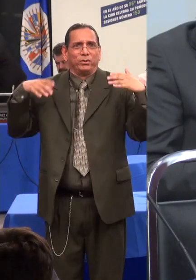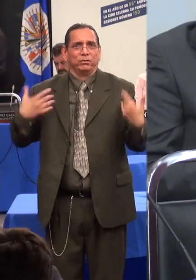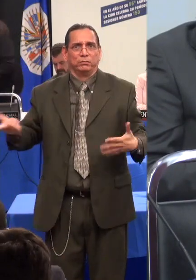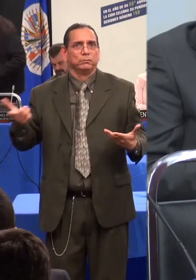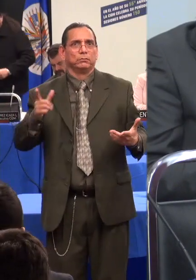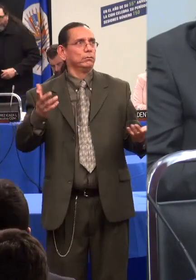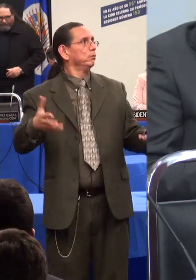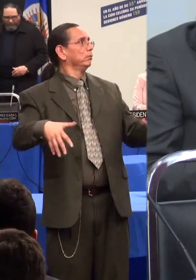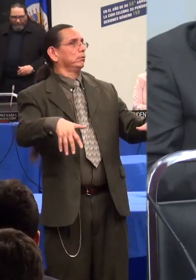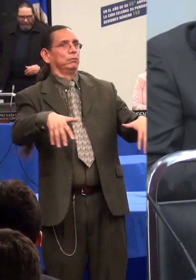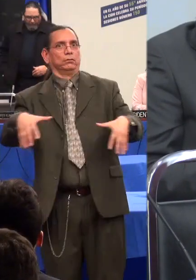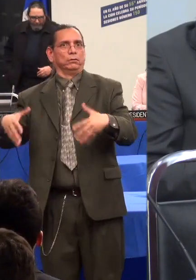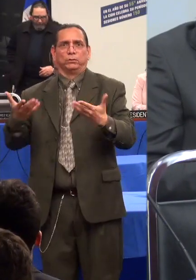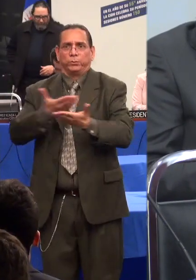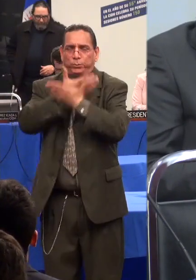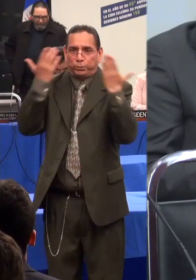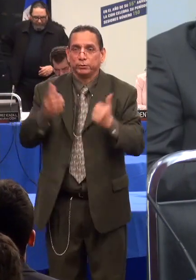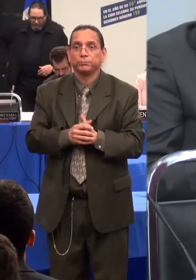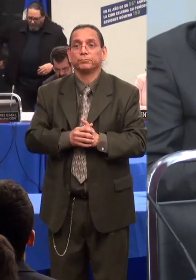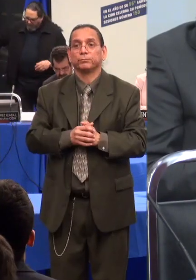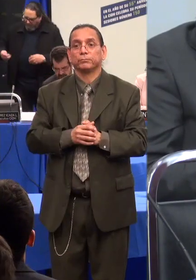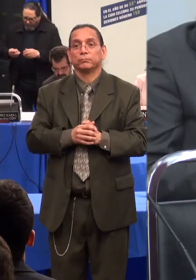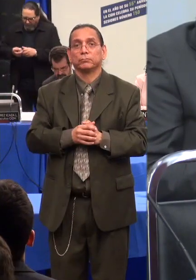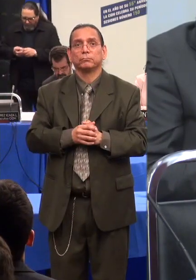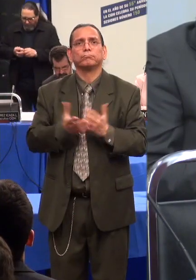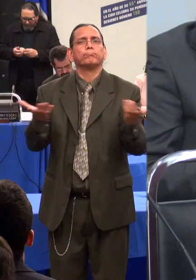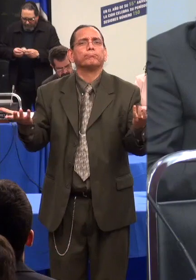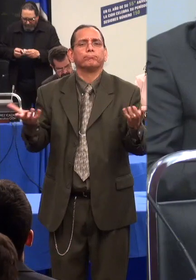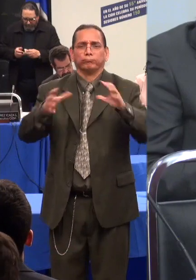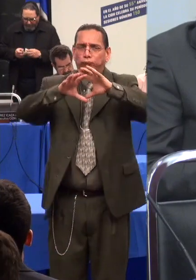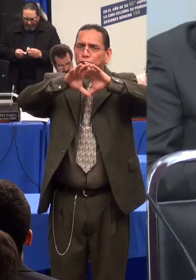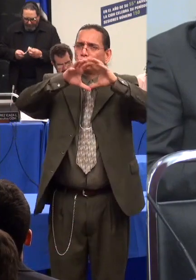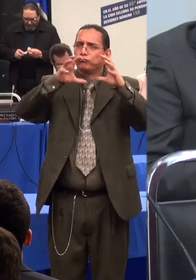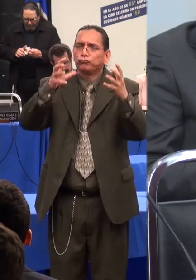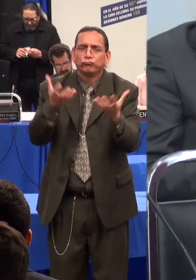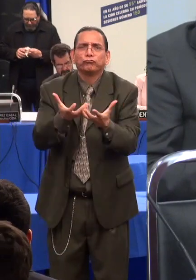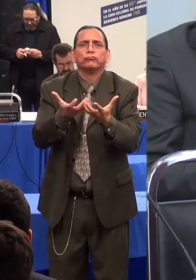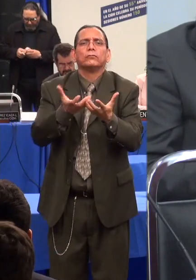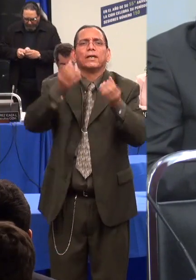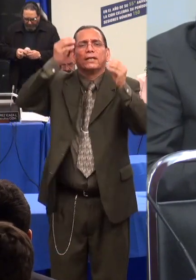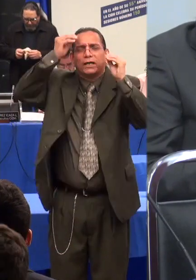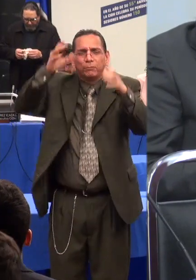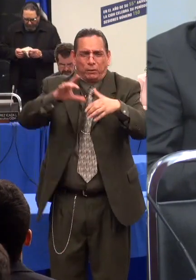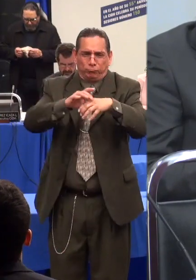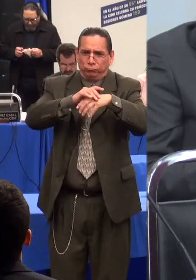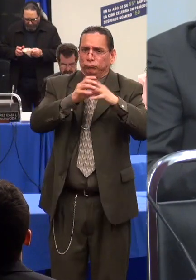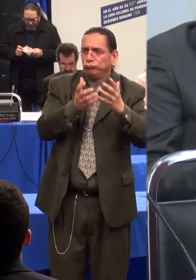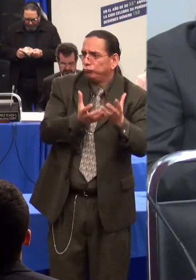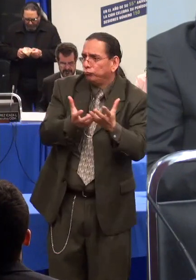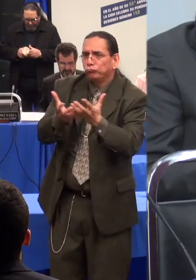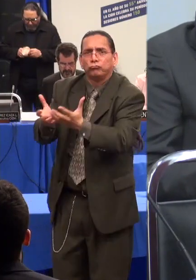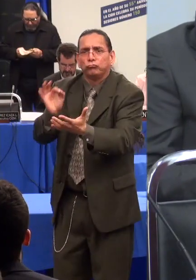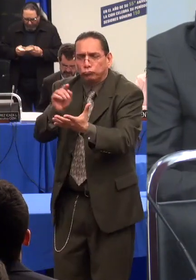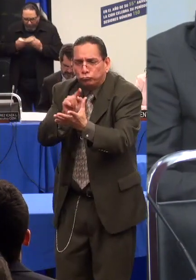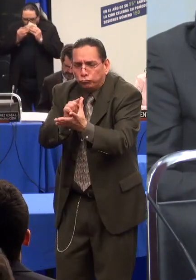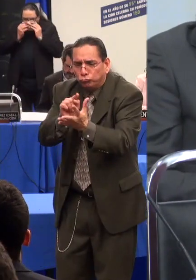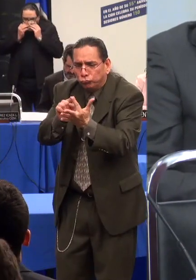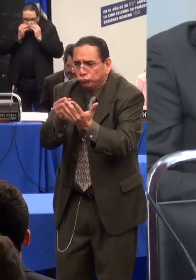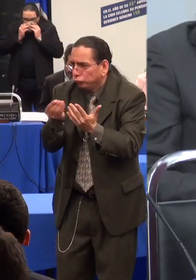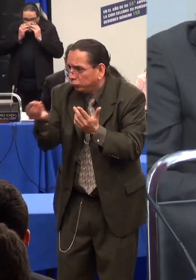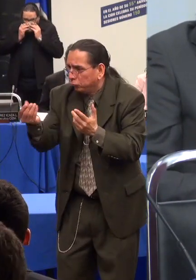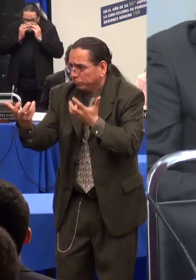de la información disponible no reflejan la experiencia y particularidades de las vidas de las personas con discapacidad. En tercer lugar,